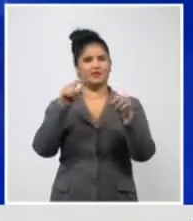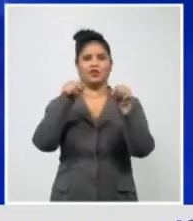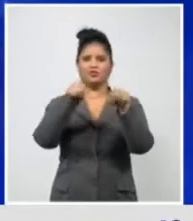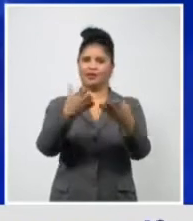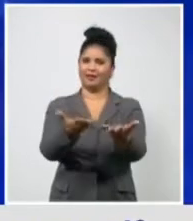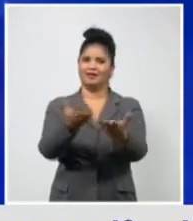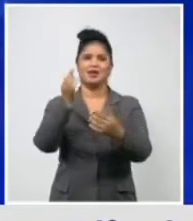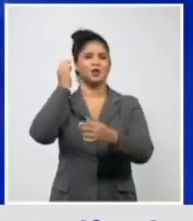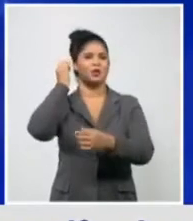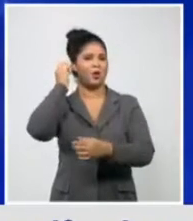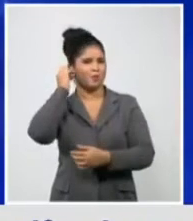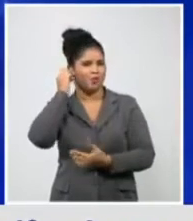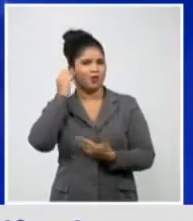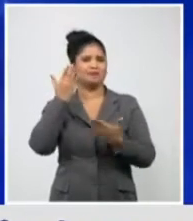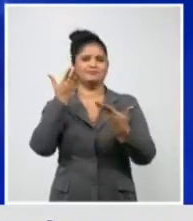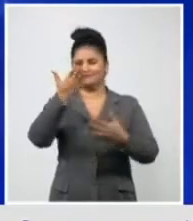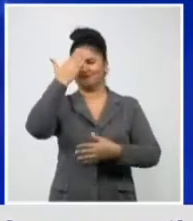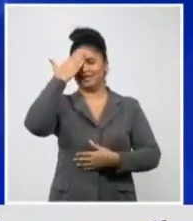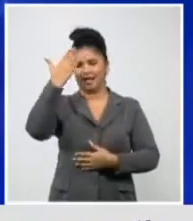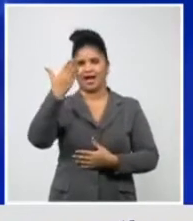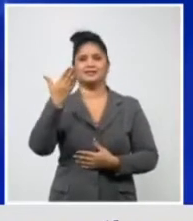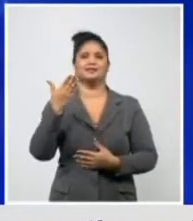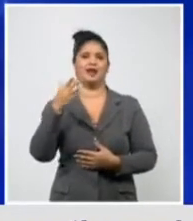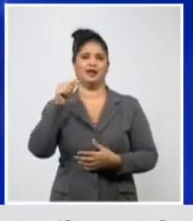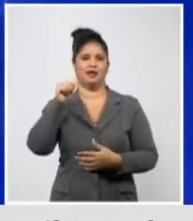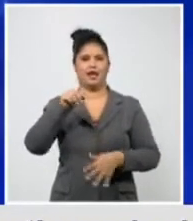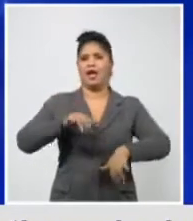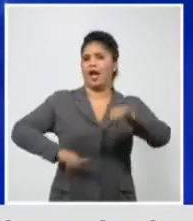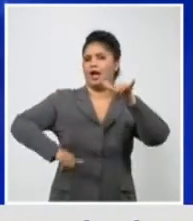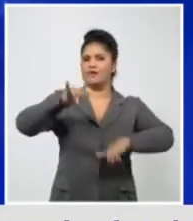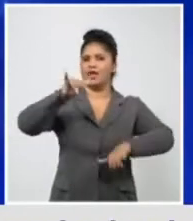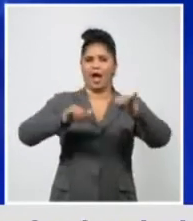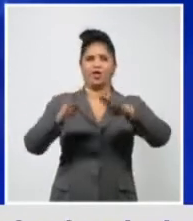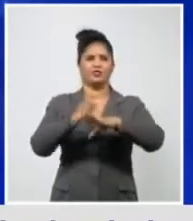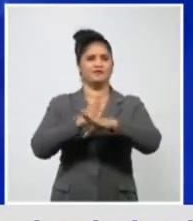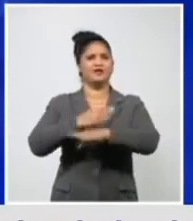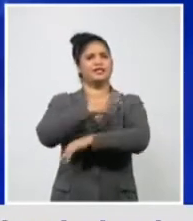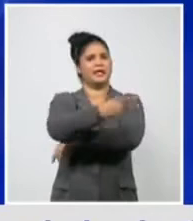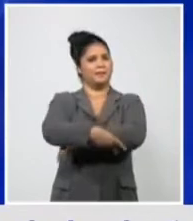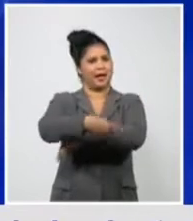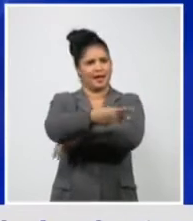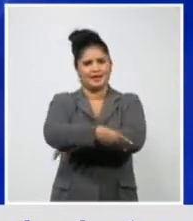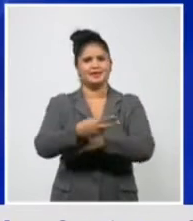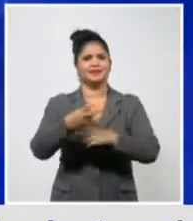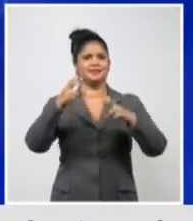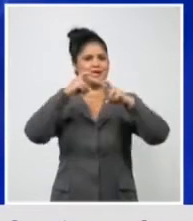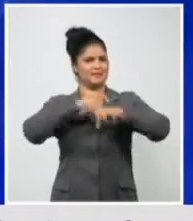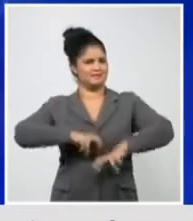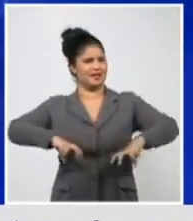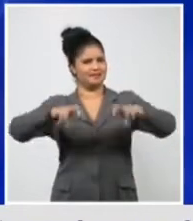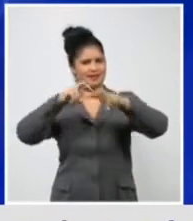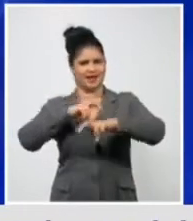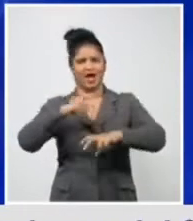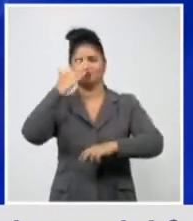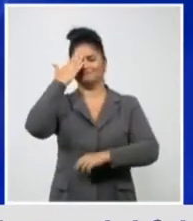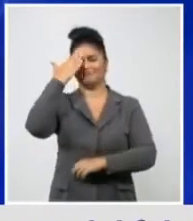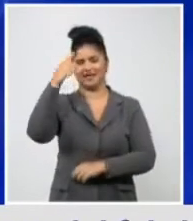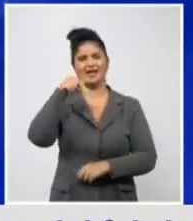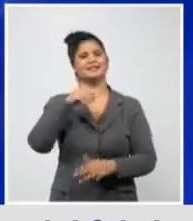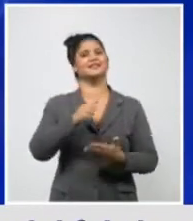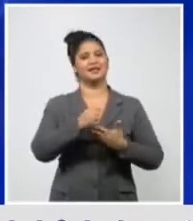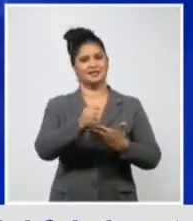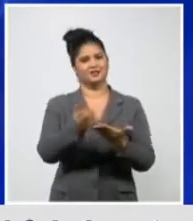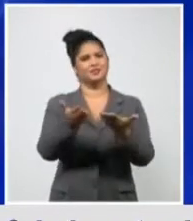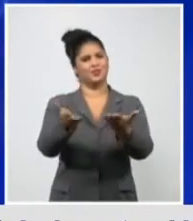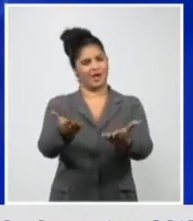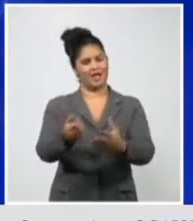con un prestigio internacional, nacional, indiscutiblemente, ya no es el viejo que pelea, ya